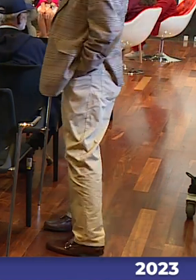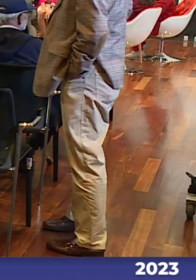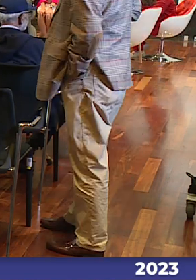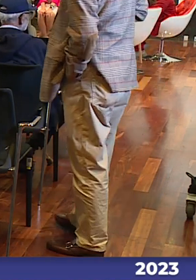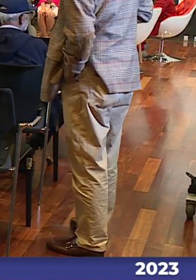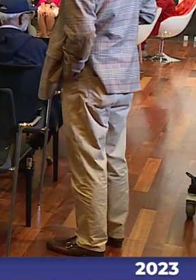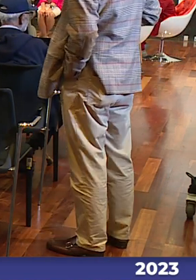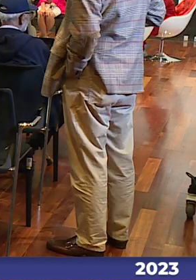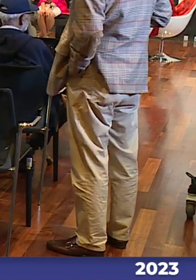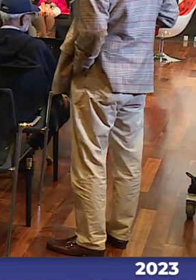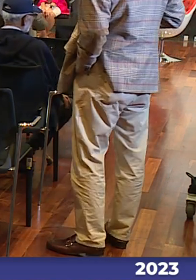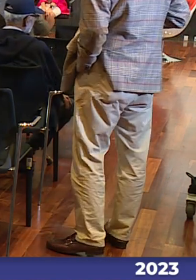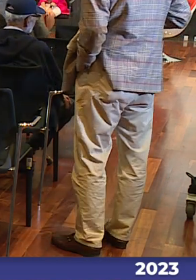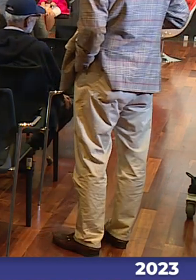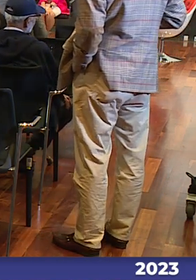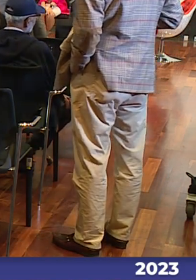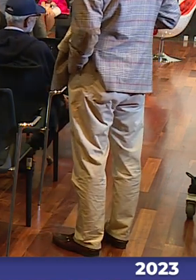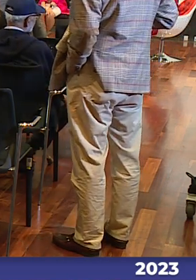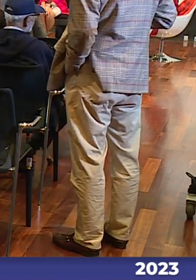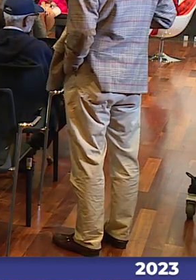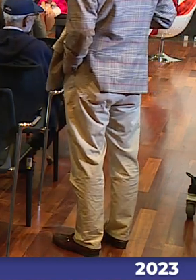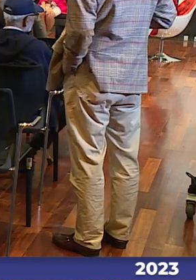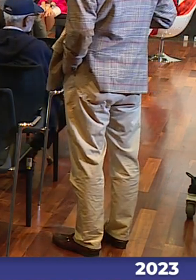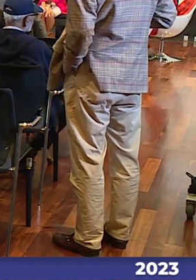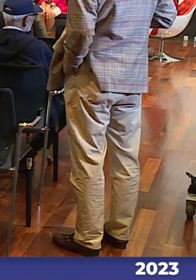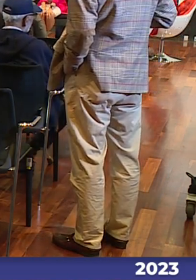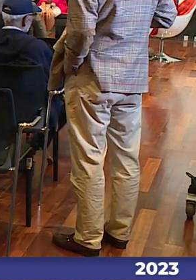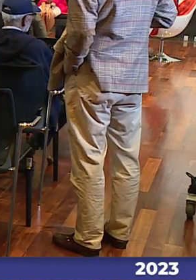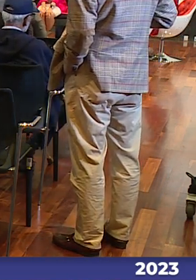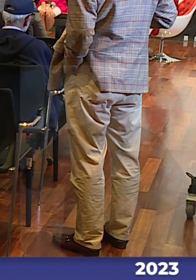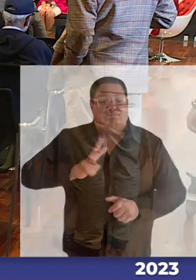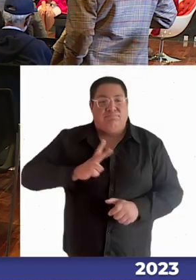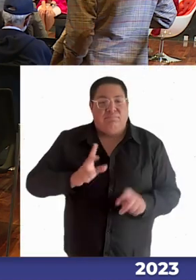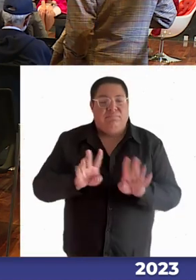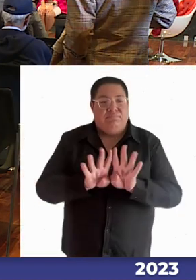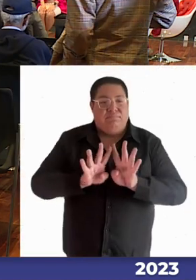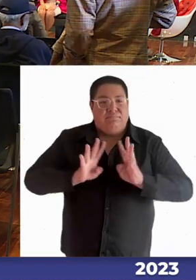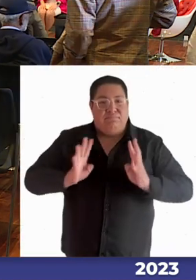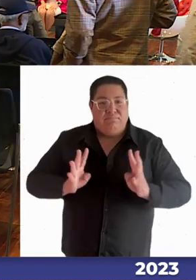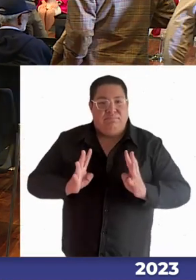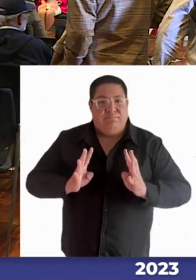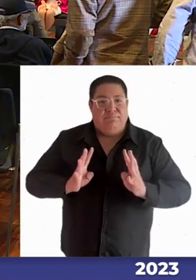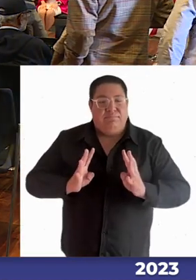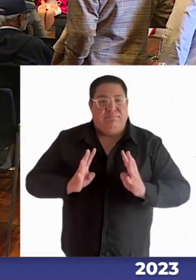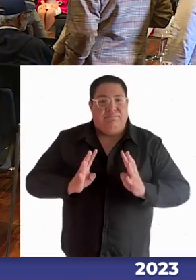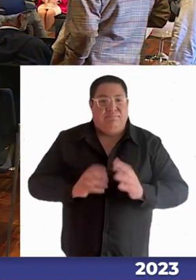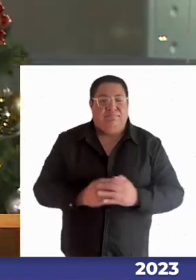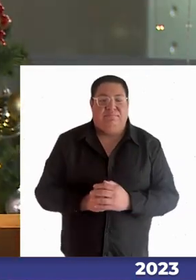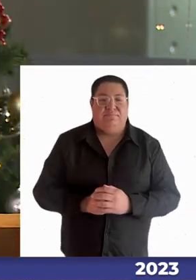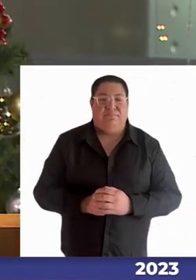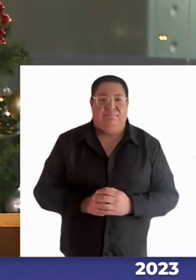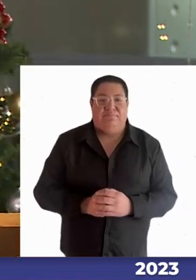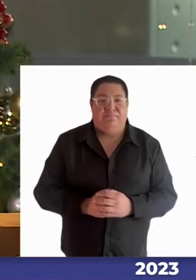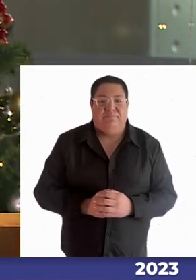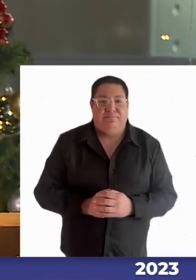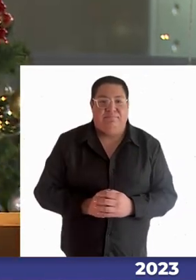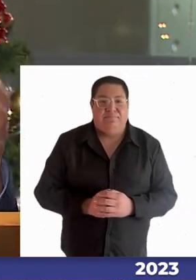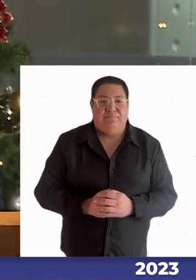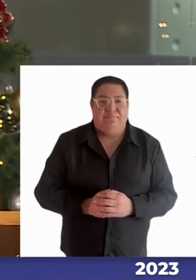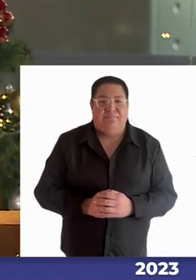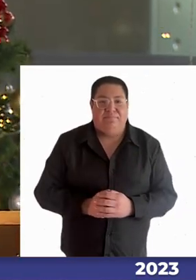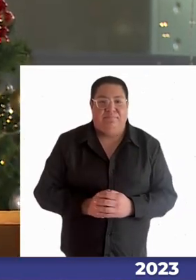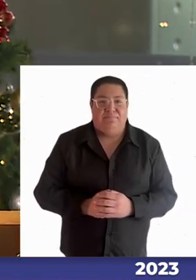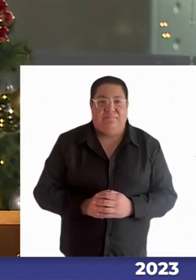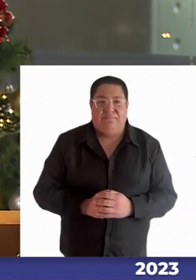muchas gracias estimadas panelistas todas mujeres estimadas personas que han